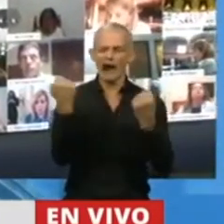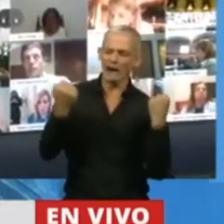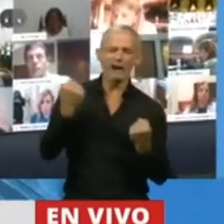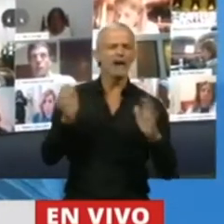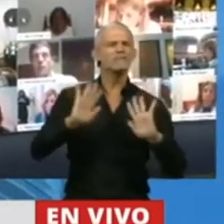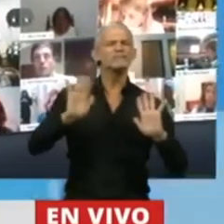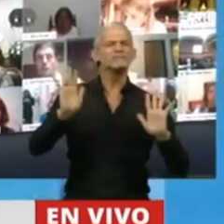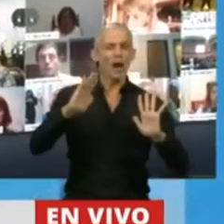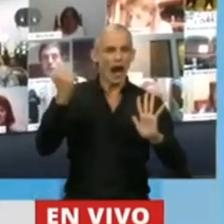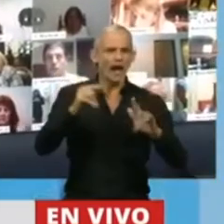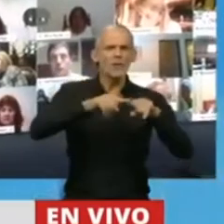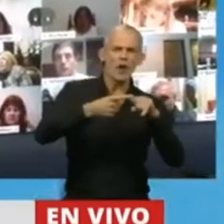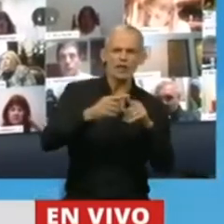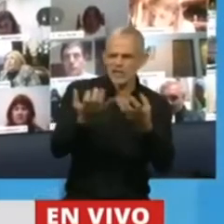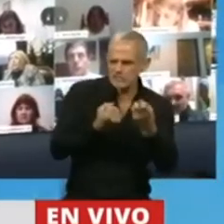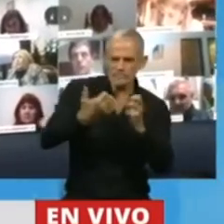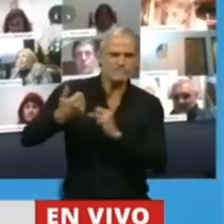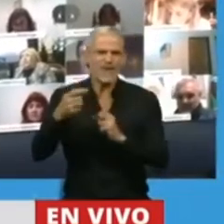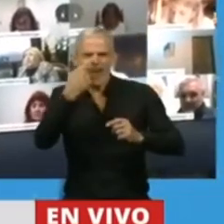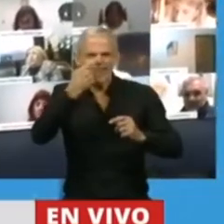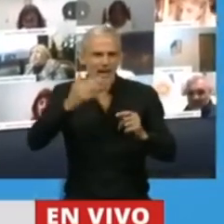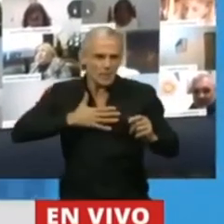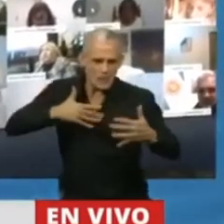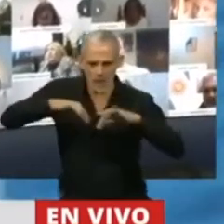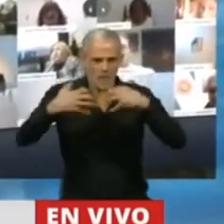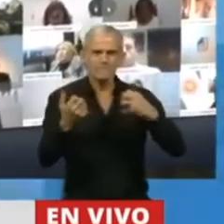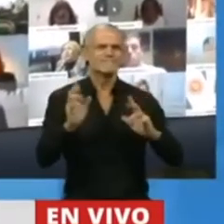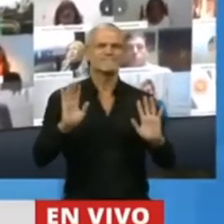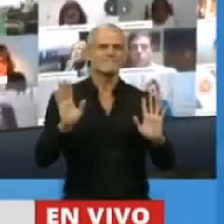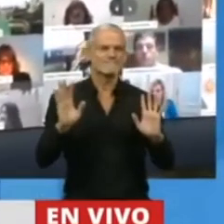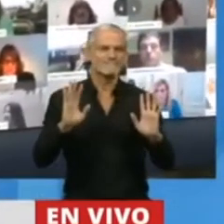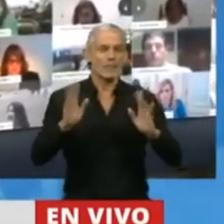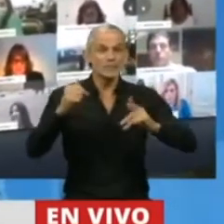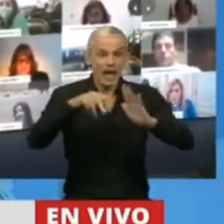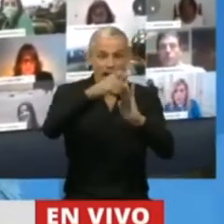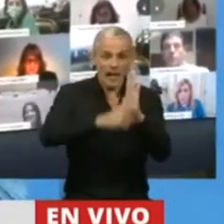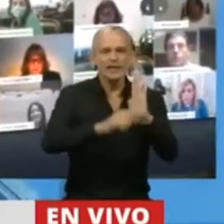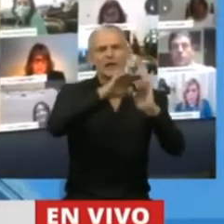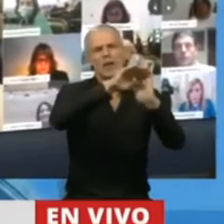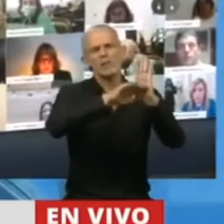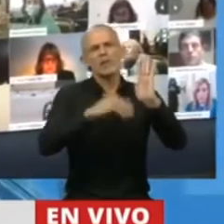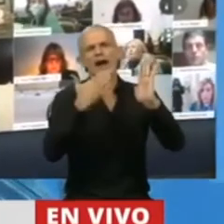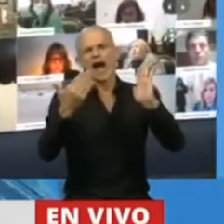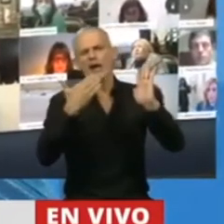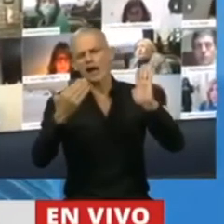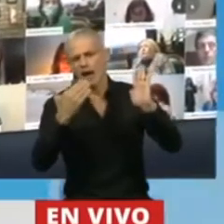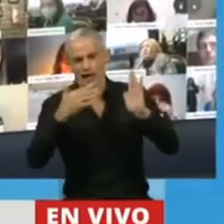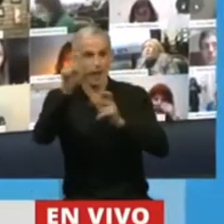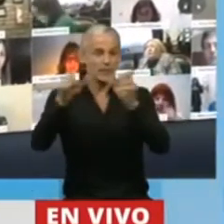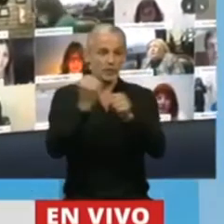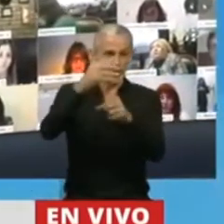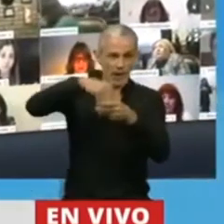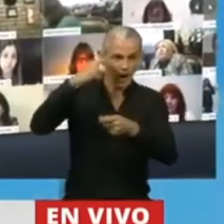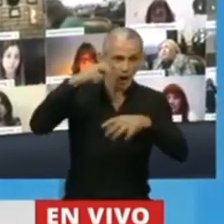que podamos tener en la política y en los intereses que representamos. La lista es larga de los agradecimientos del personal de la